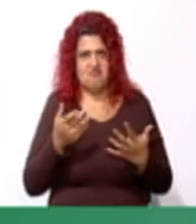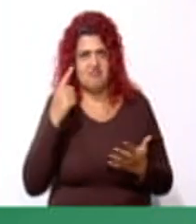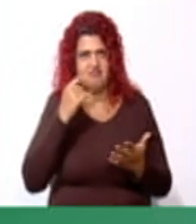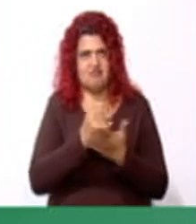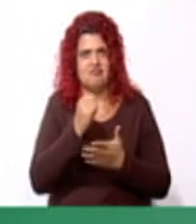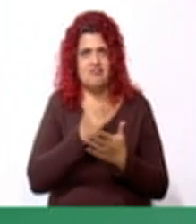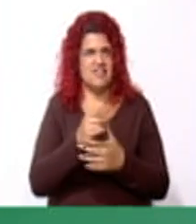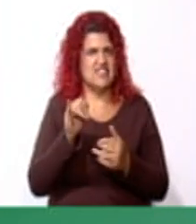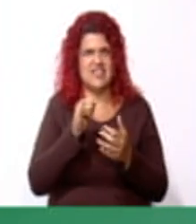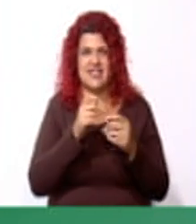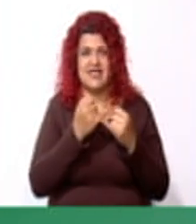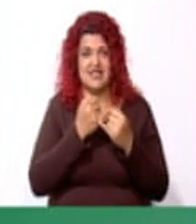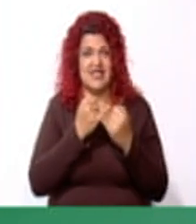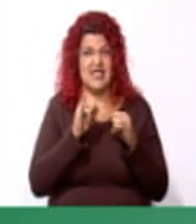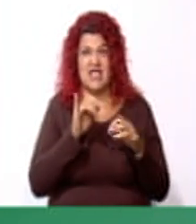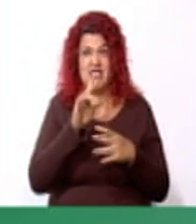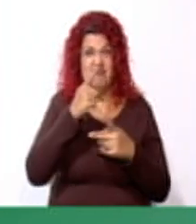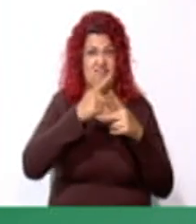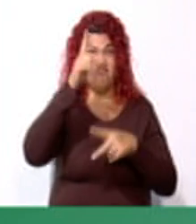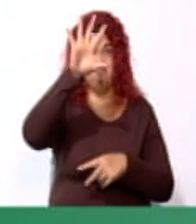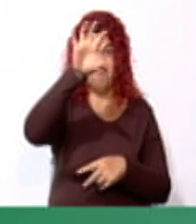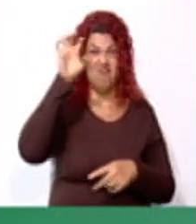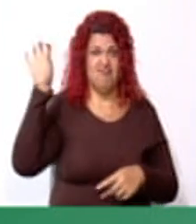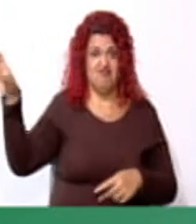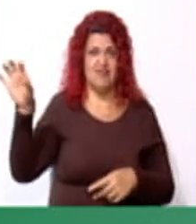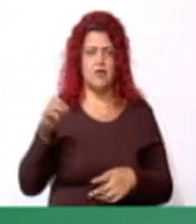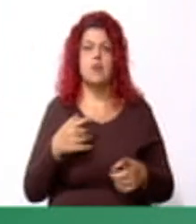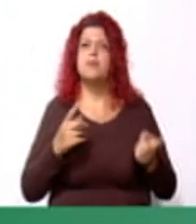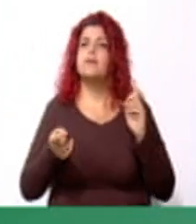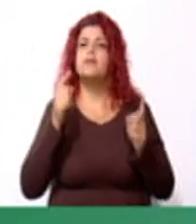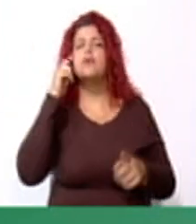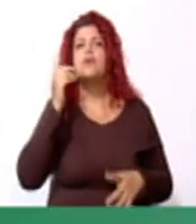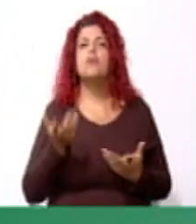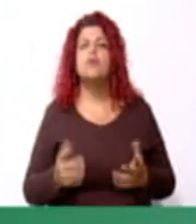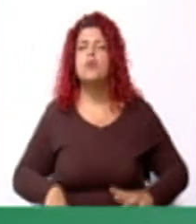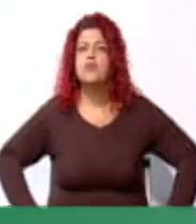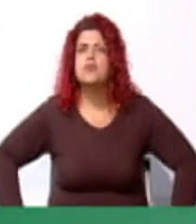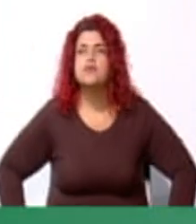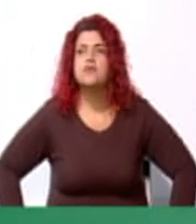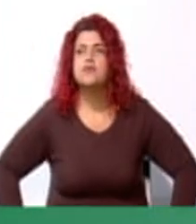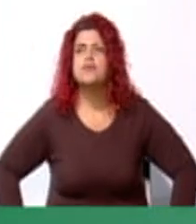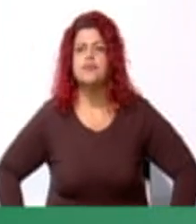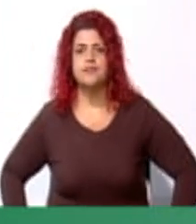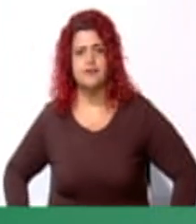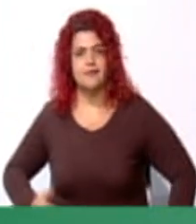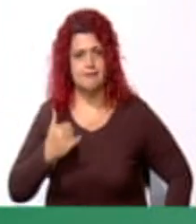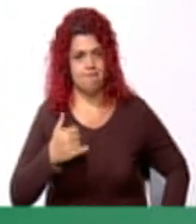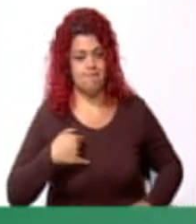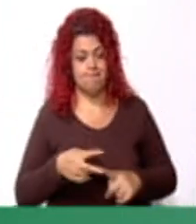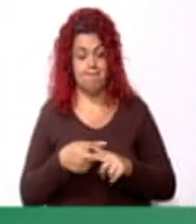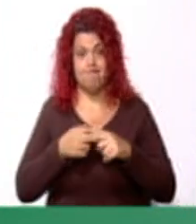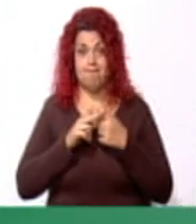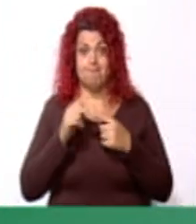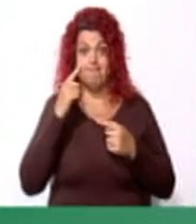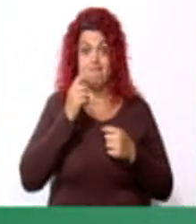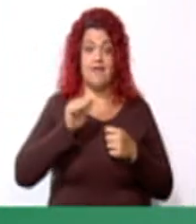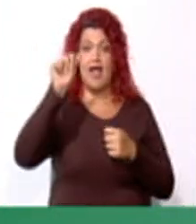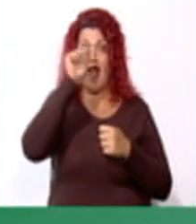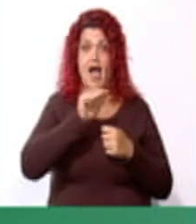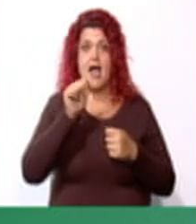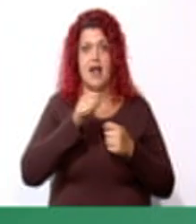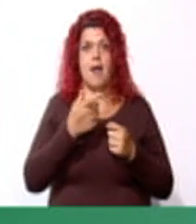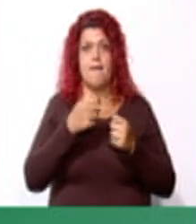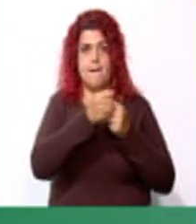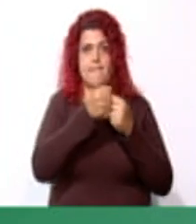Pensemos. Muy bien. Entonces, vamos a iniciar con el área de la puerta.